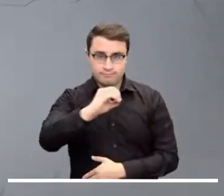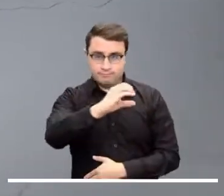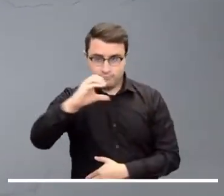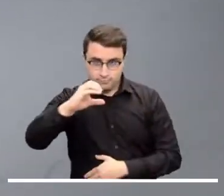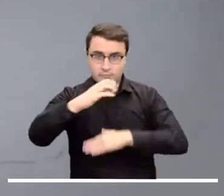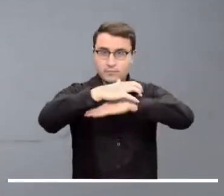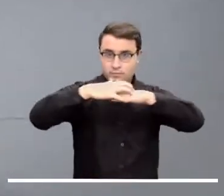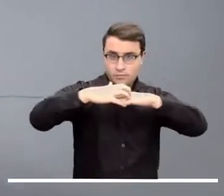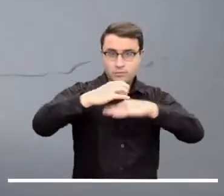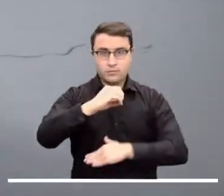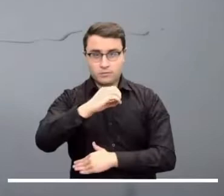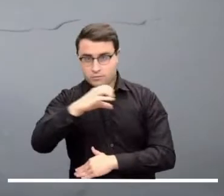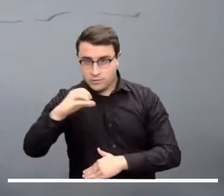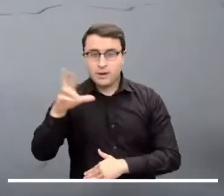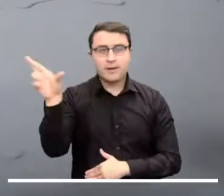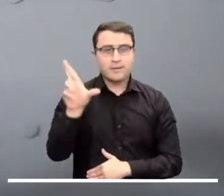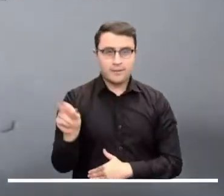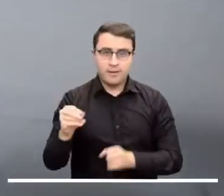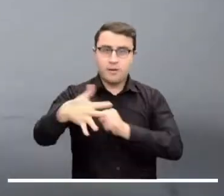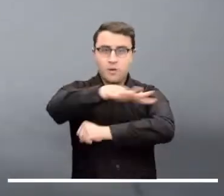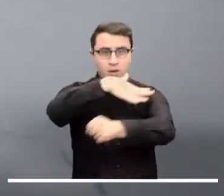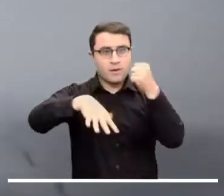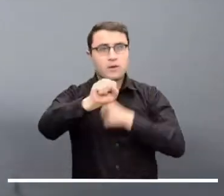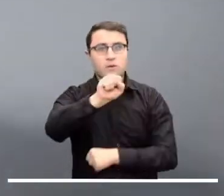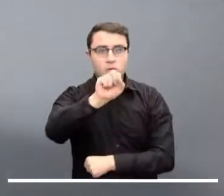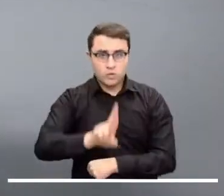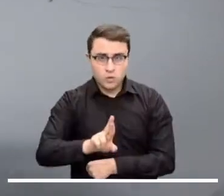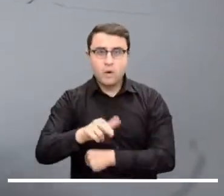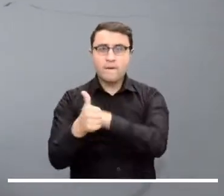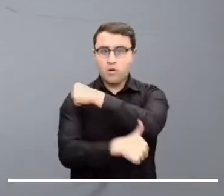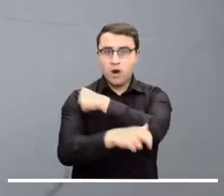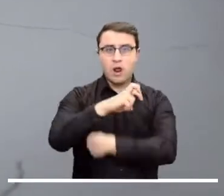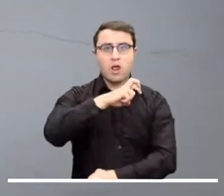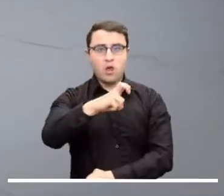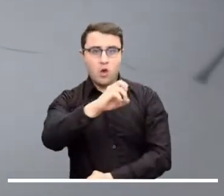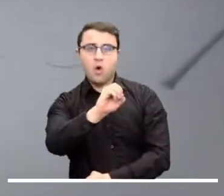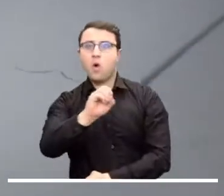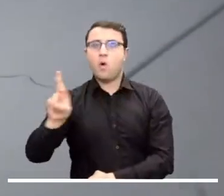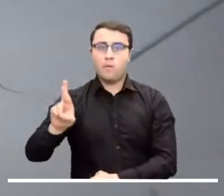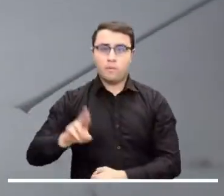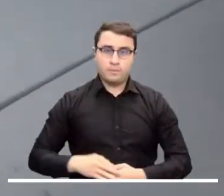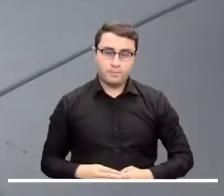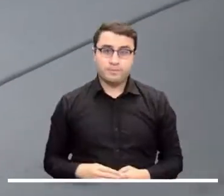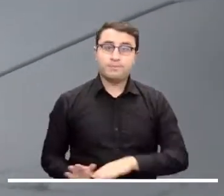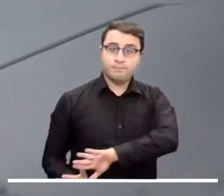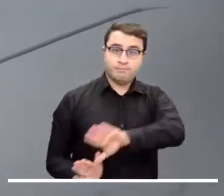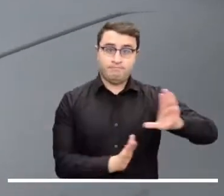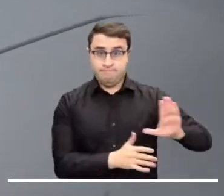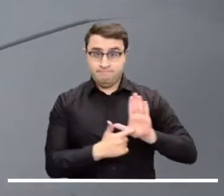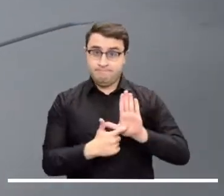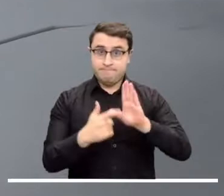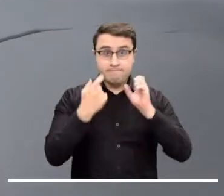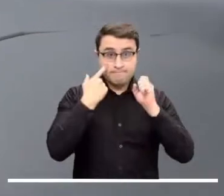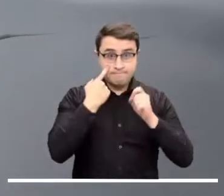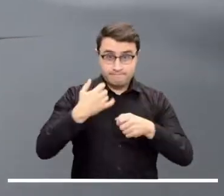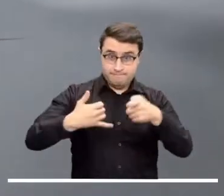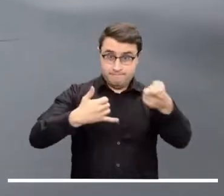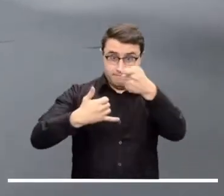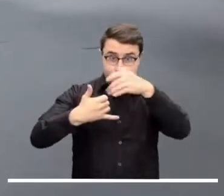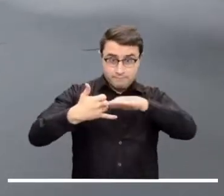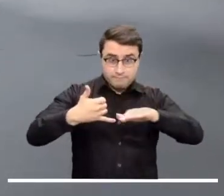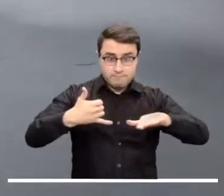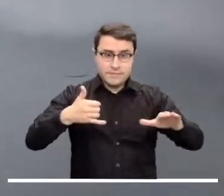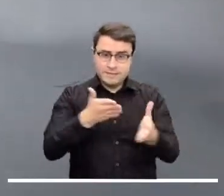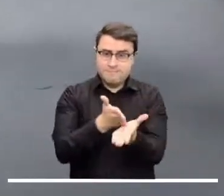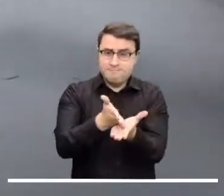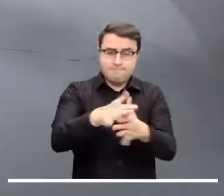La noche andina podría presentar lluvias en el occidente de Antioquia y de Tolima, así como en Risaralda, sur de Cundinamarca y nororiente